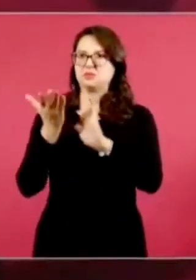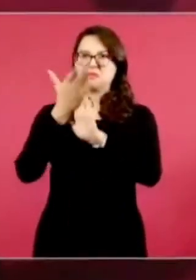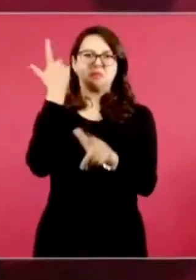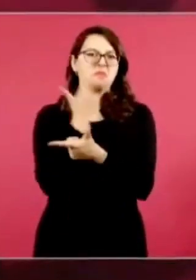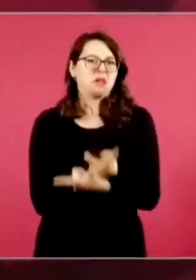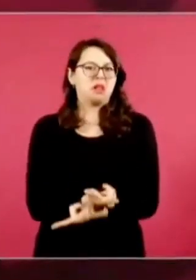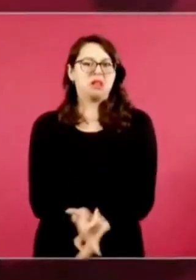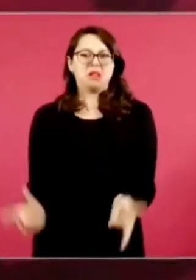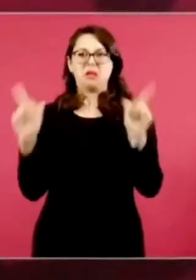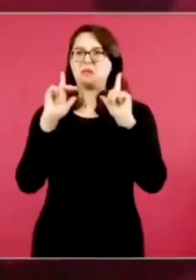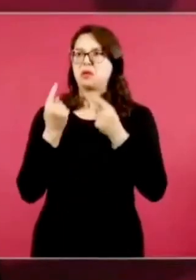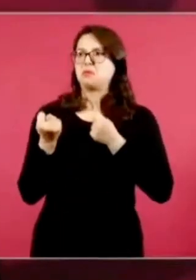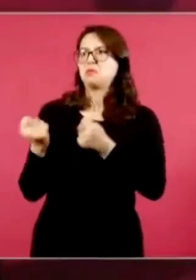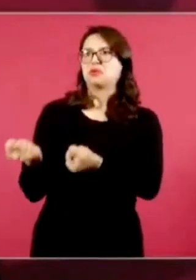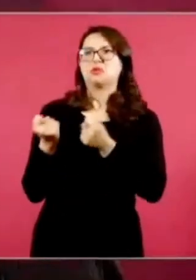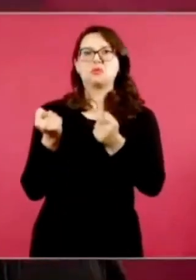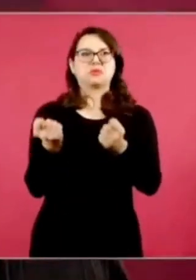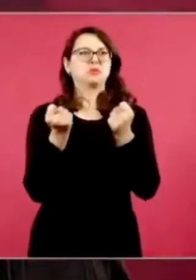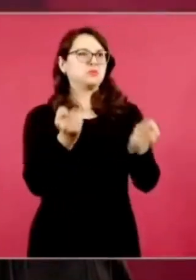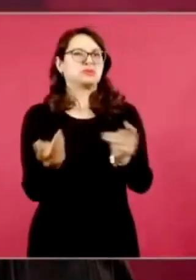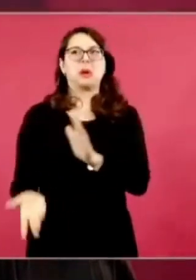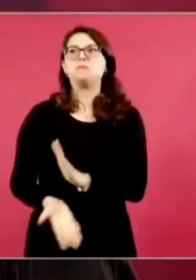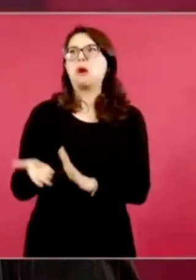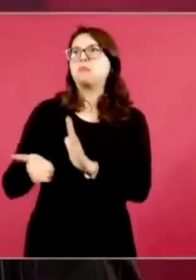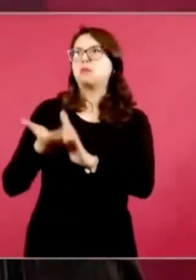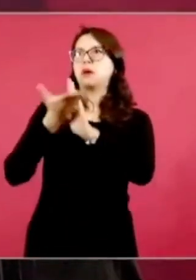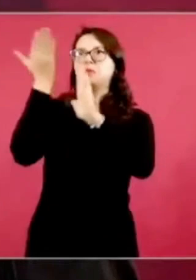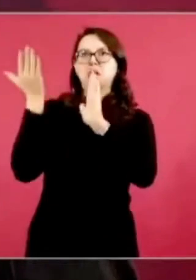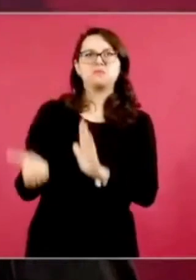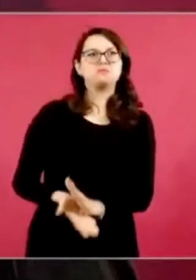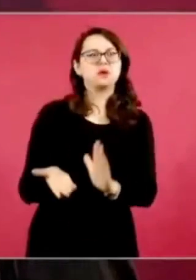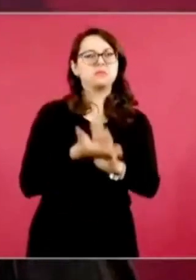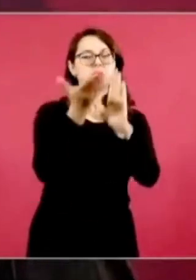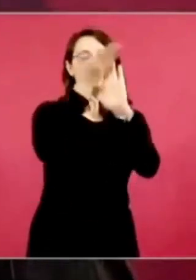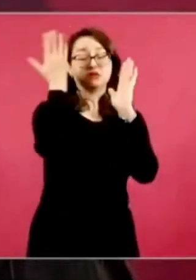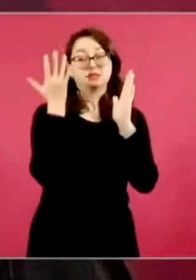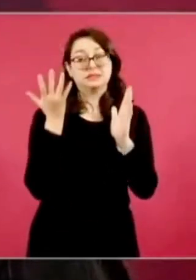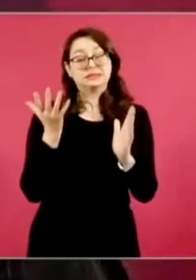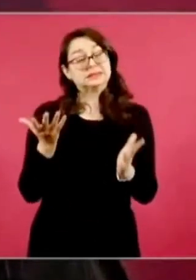edificios, hay que poner orden.